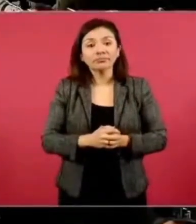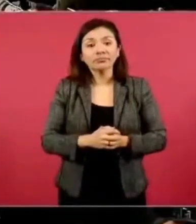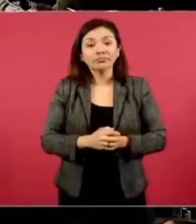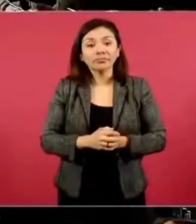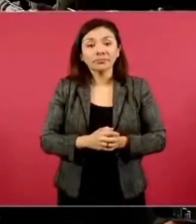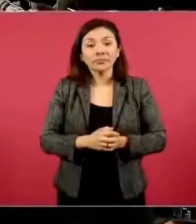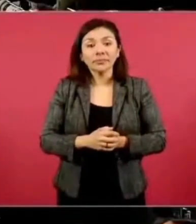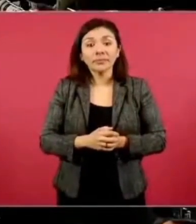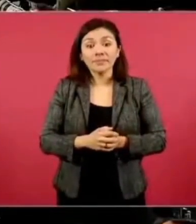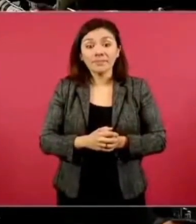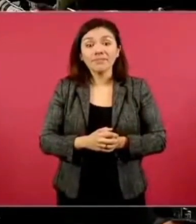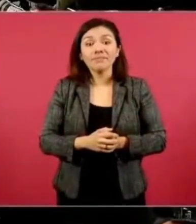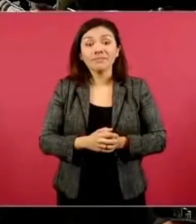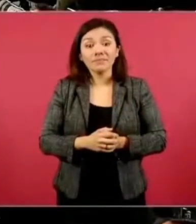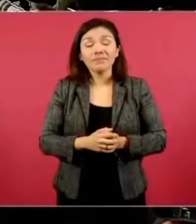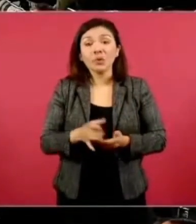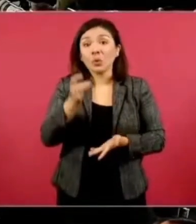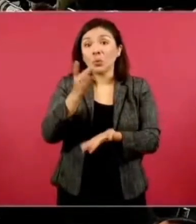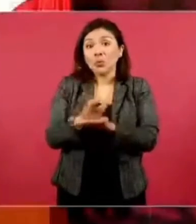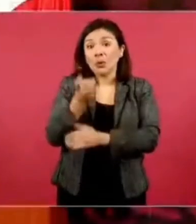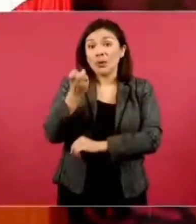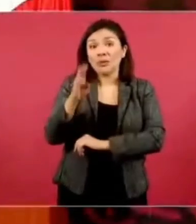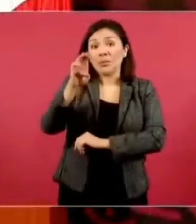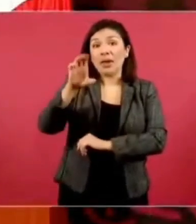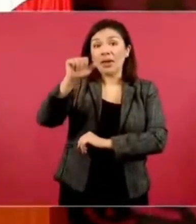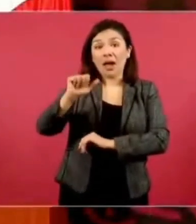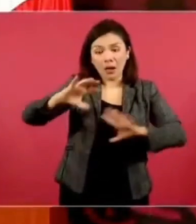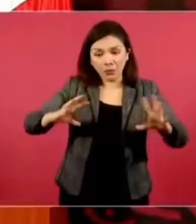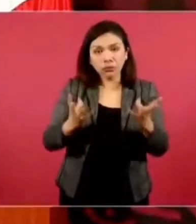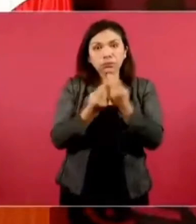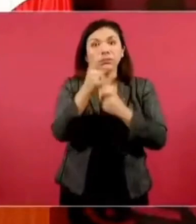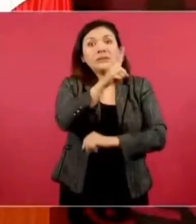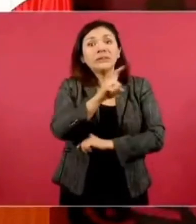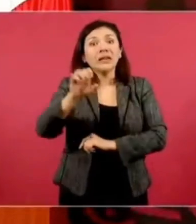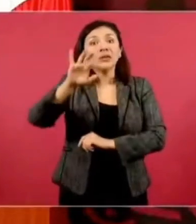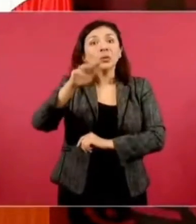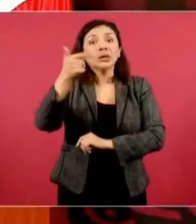Y sólo con estas becas ciento cincuenta y siete mil.